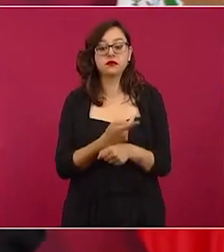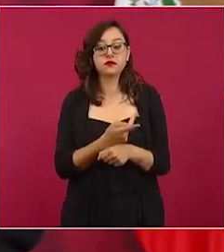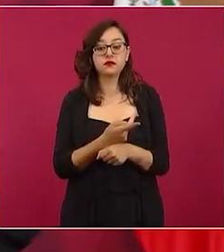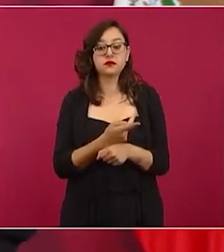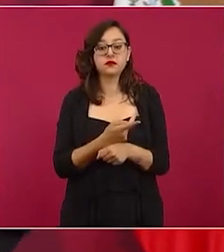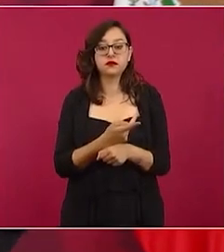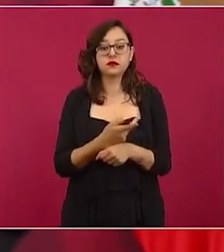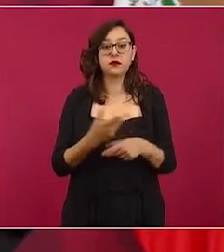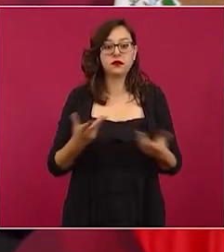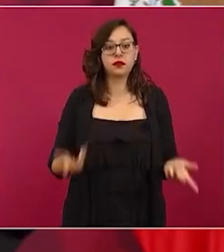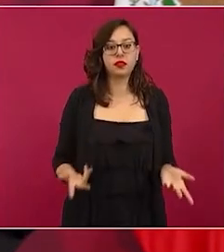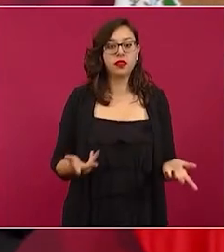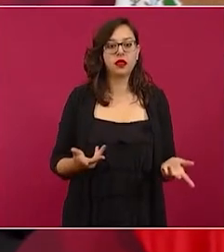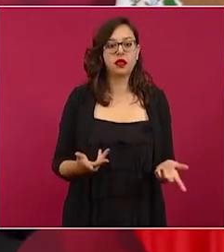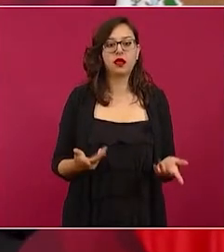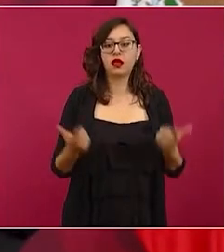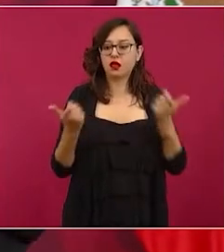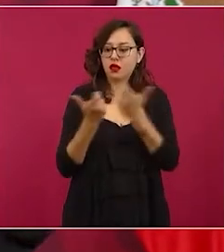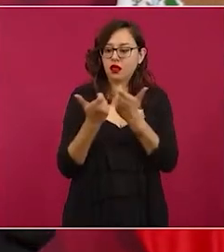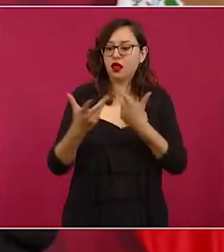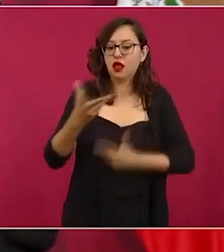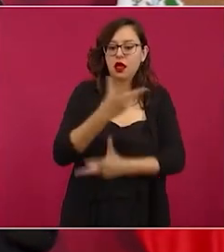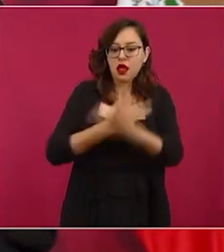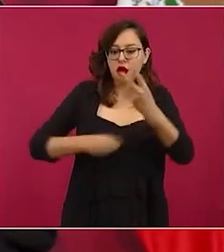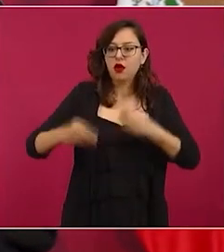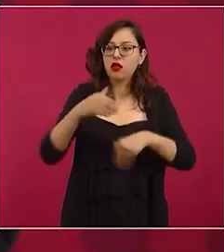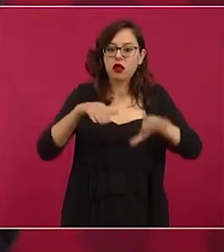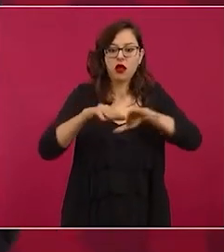la igualdad económica y social.